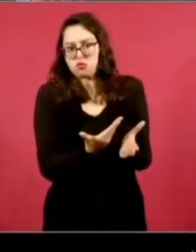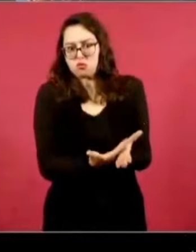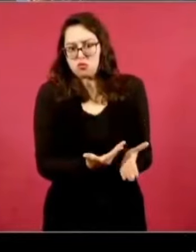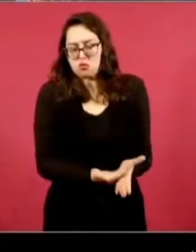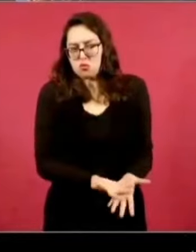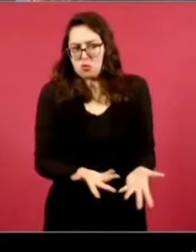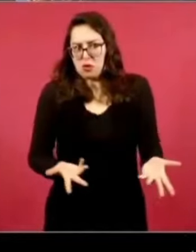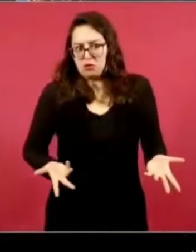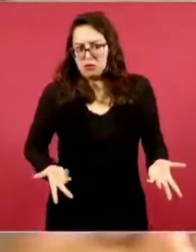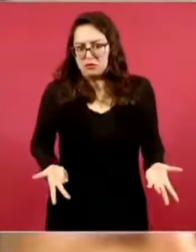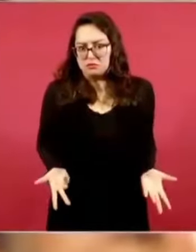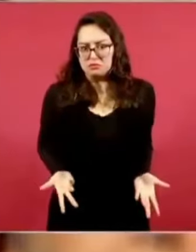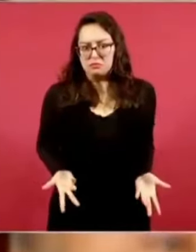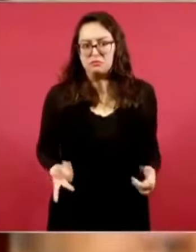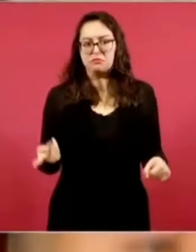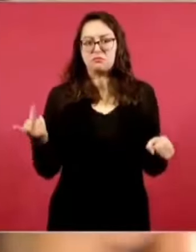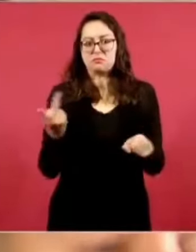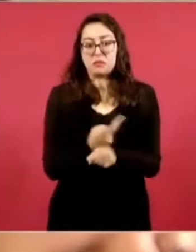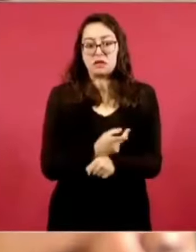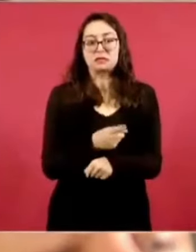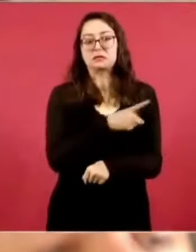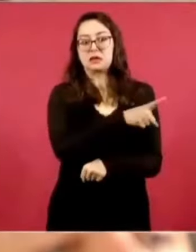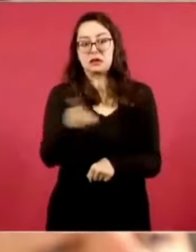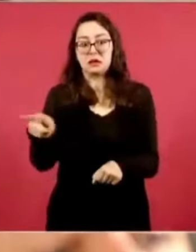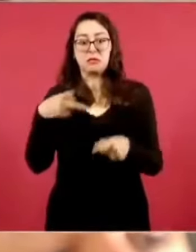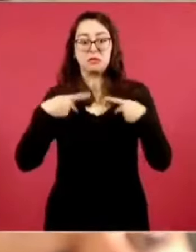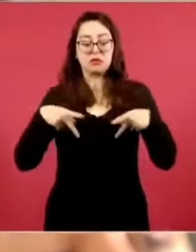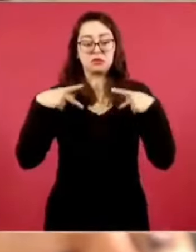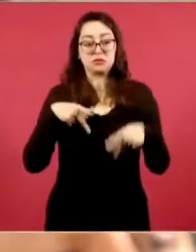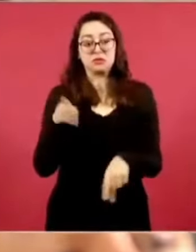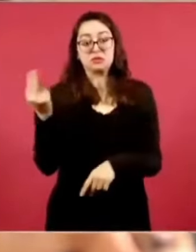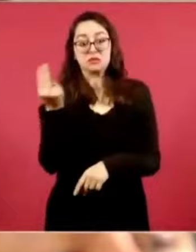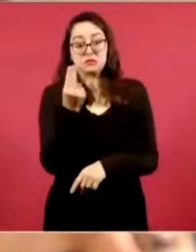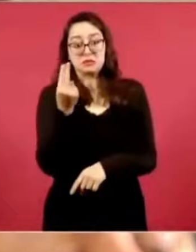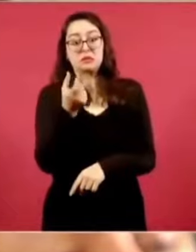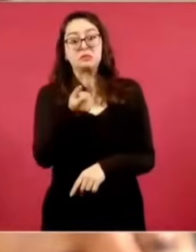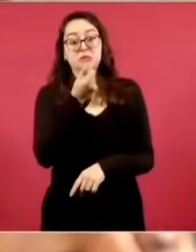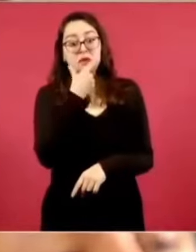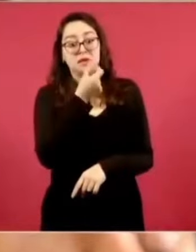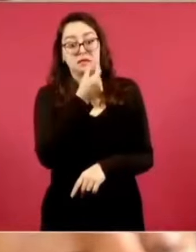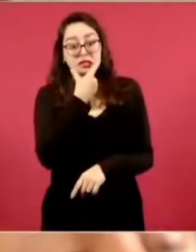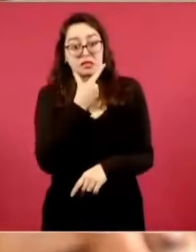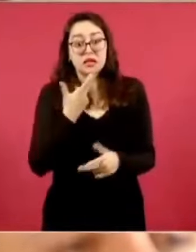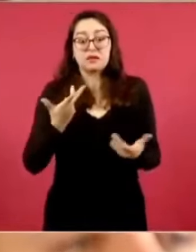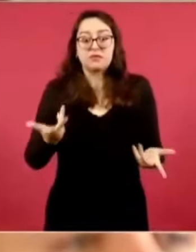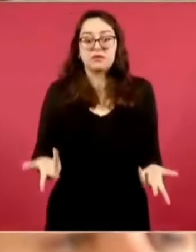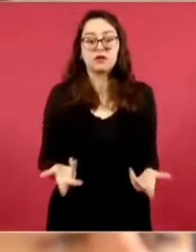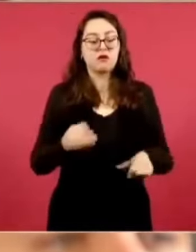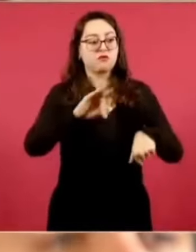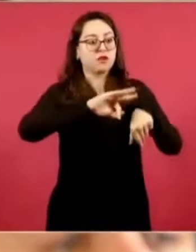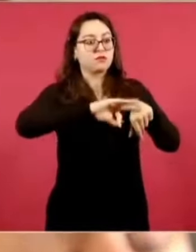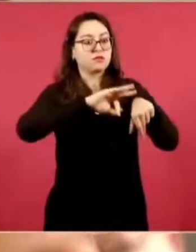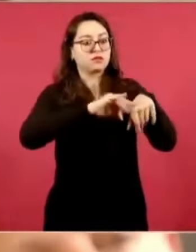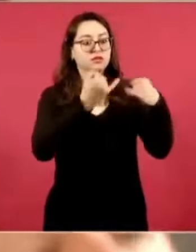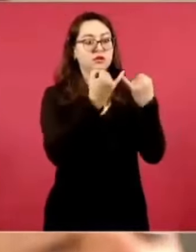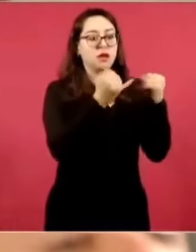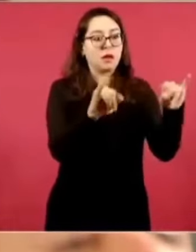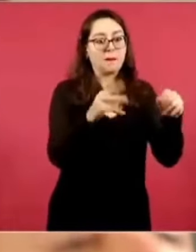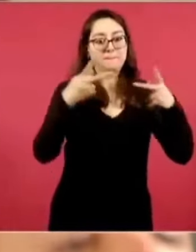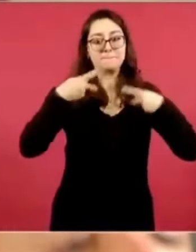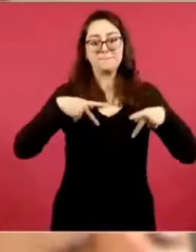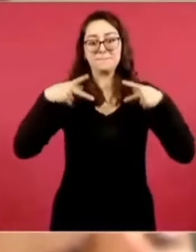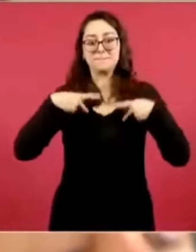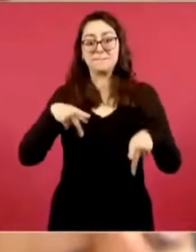que nos ocupa a nosotros es la de las personas que están requiriendo estos medicamentos. Con la presentación, con la inauguración de la farmacia del bienestar, muchas personas